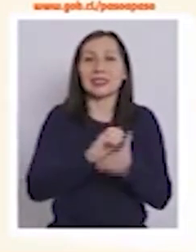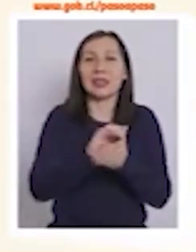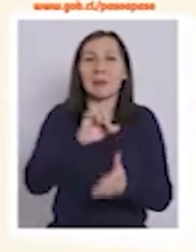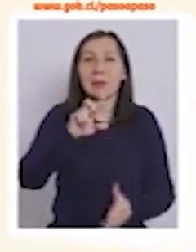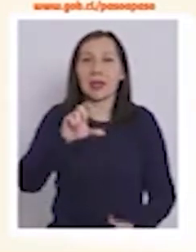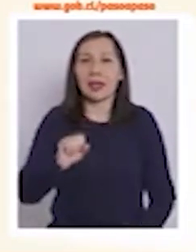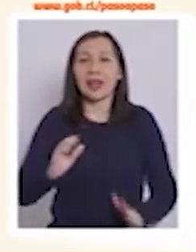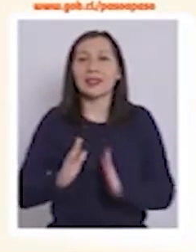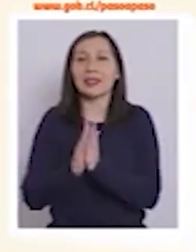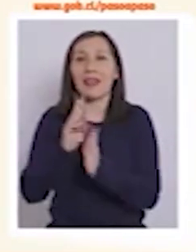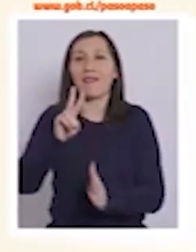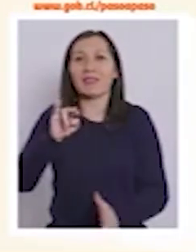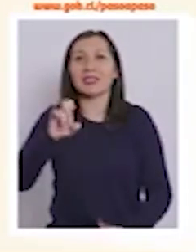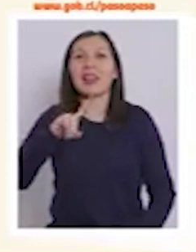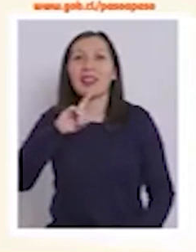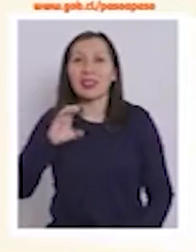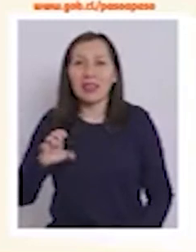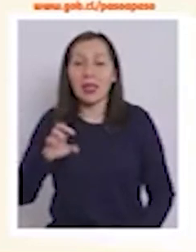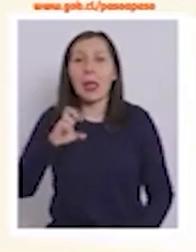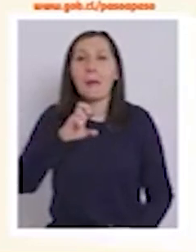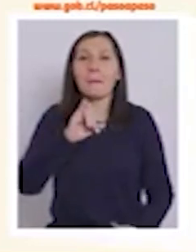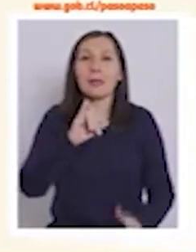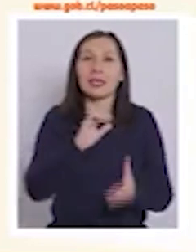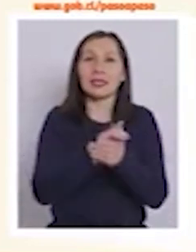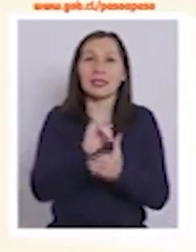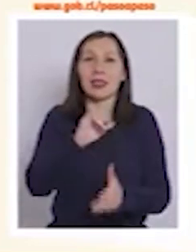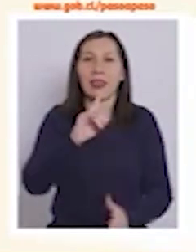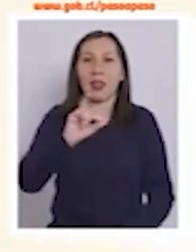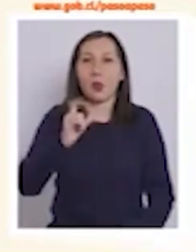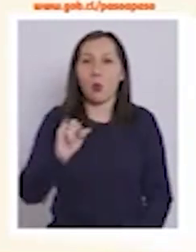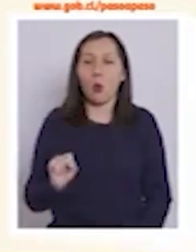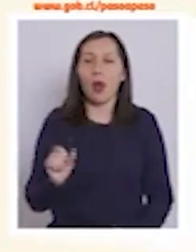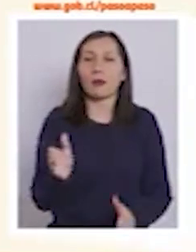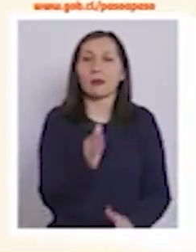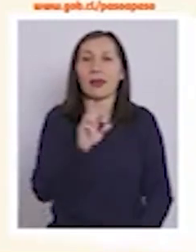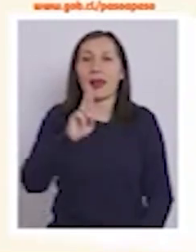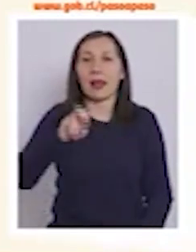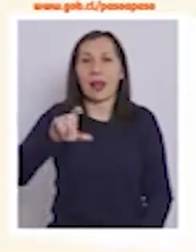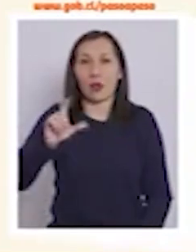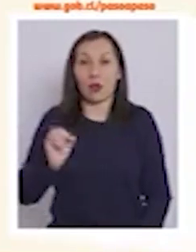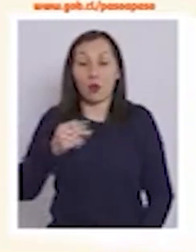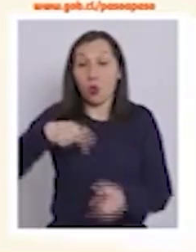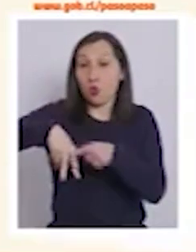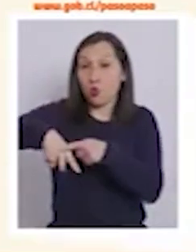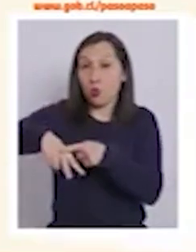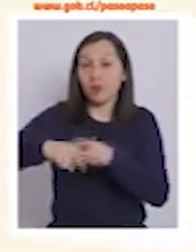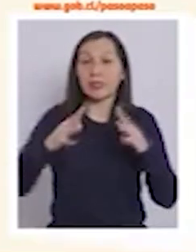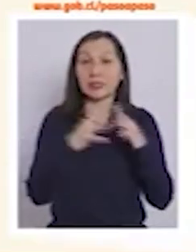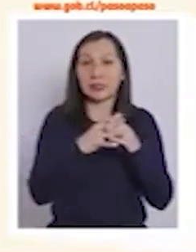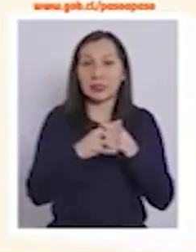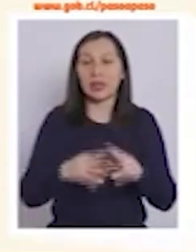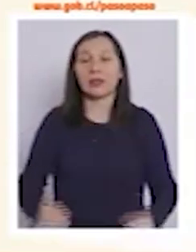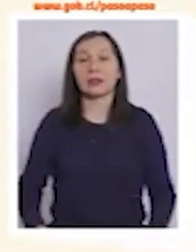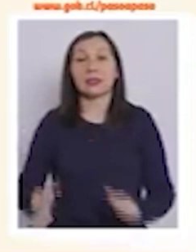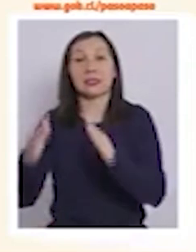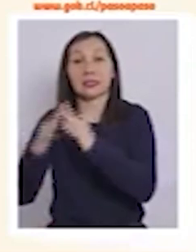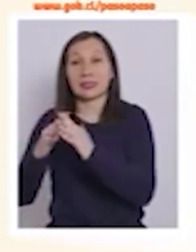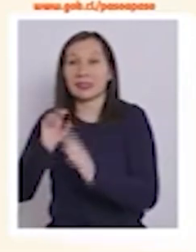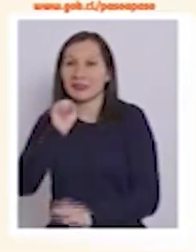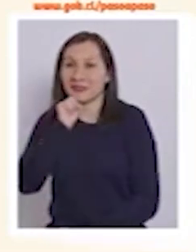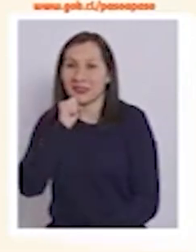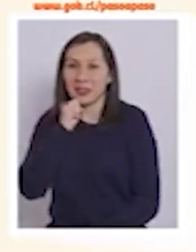San Vicente, Pichidegua y Rengo. En la región de Ñuble, Chillán y Chillán Viejo.